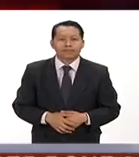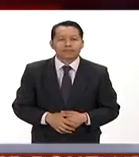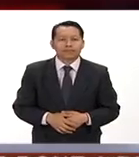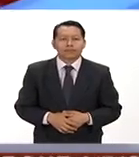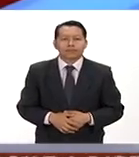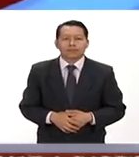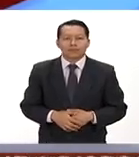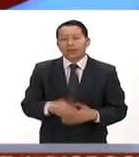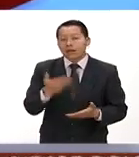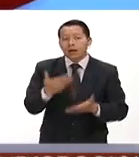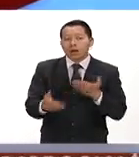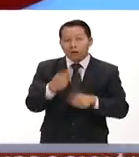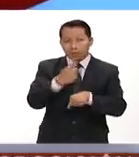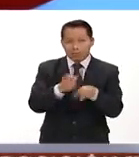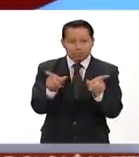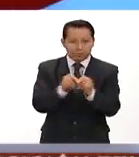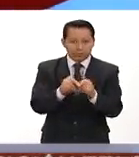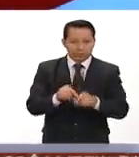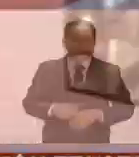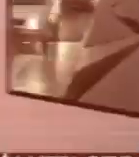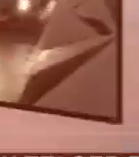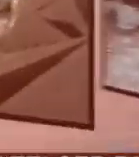Es momento de ir a nuestro primer resumen